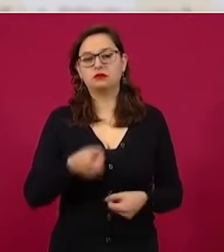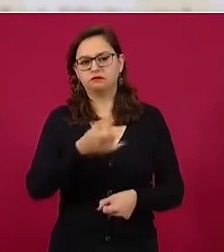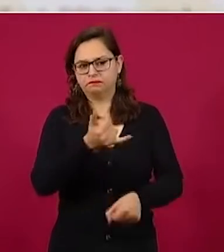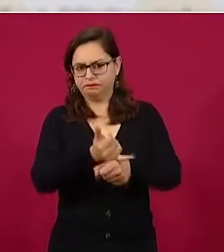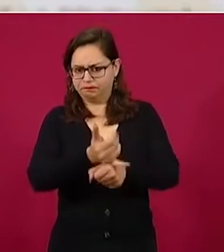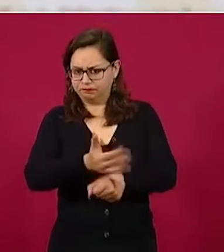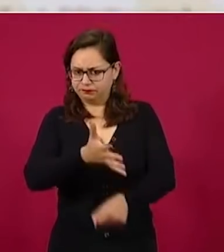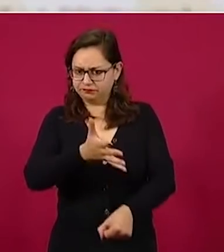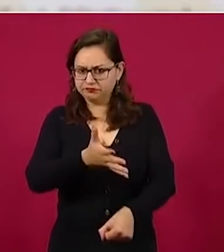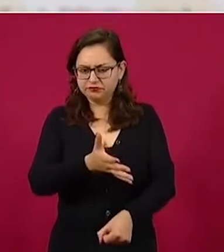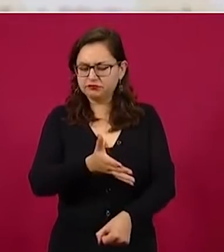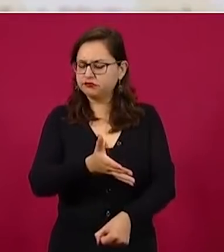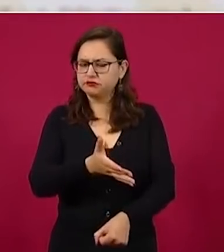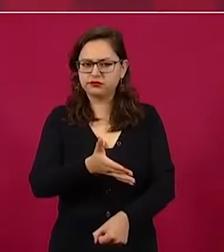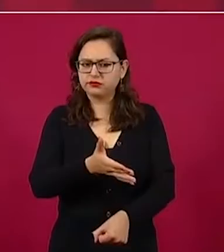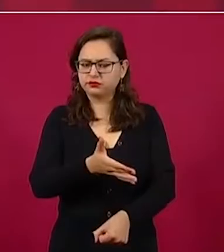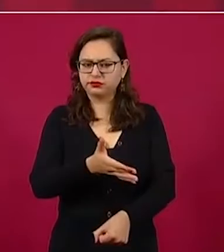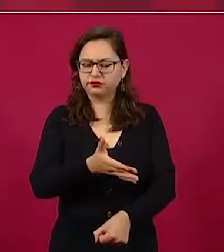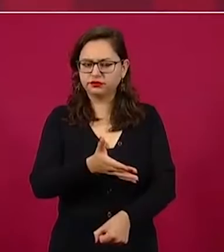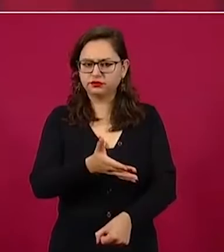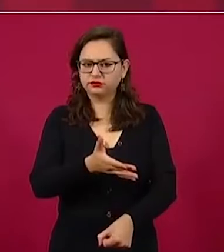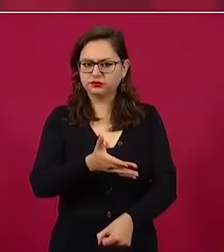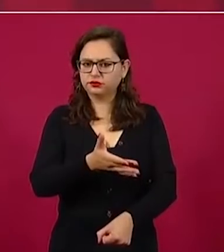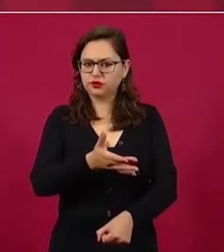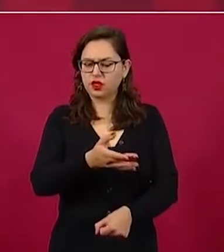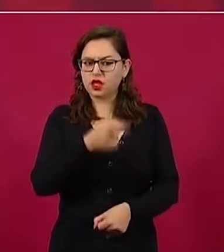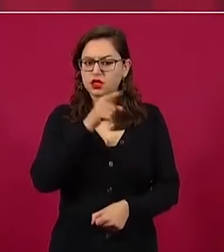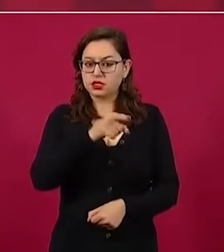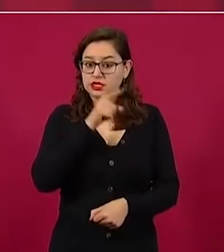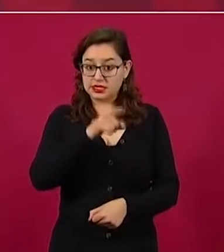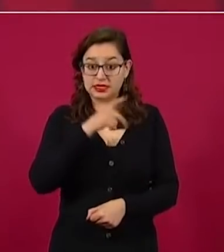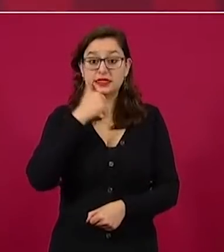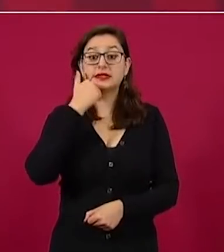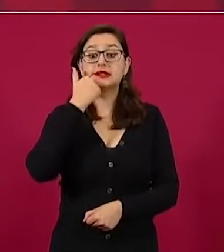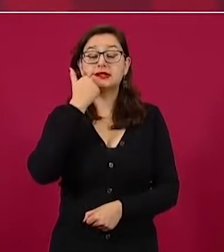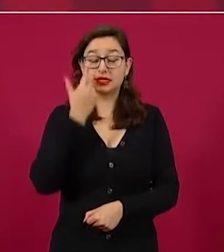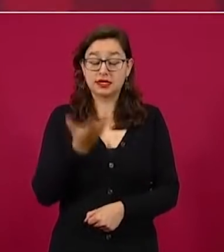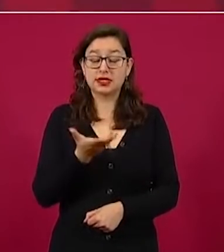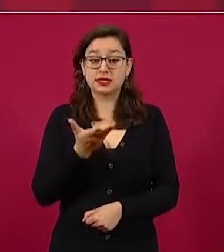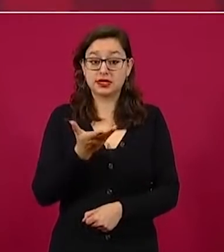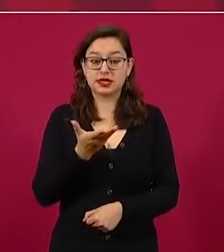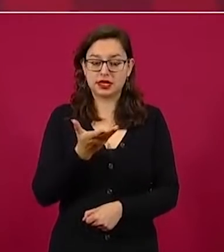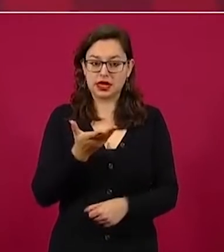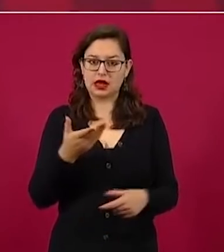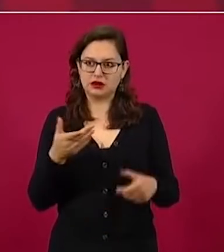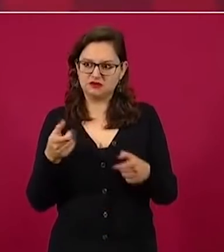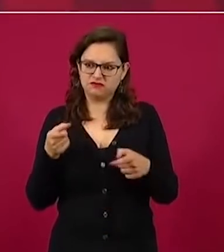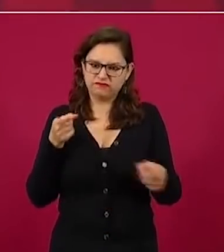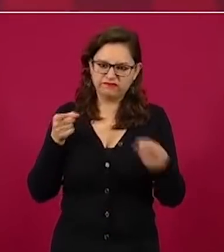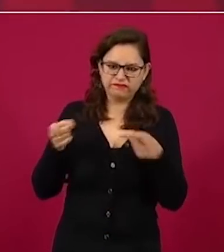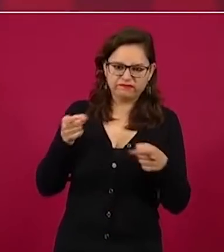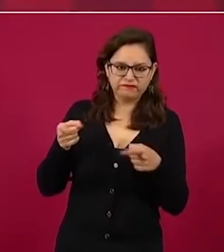la discordia.